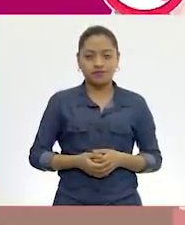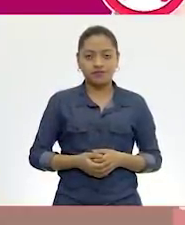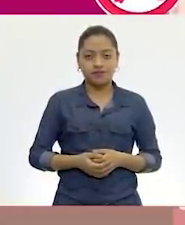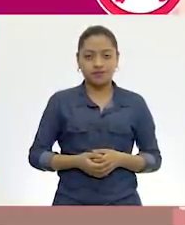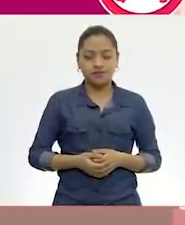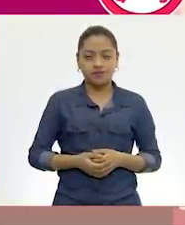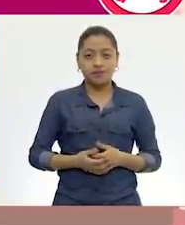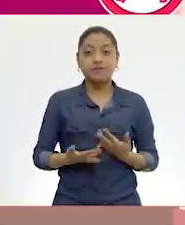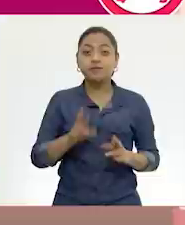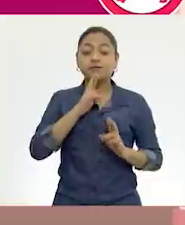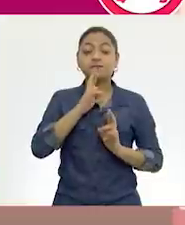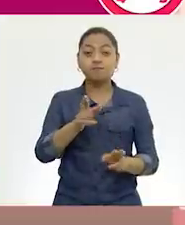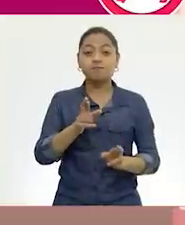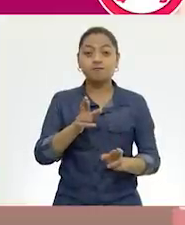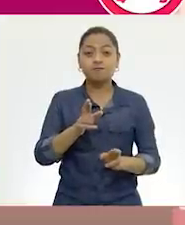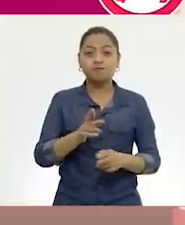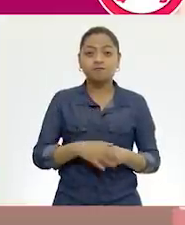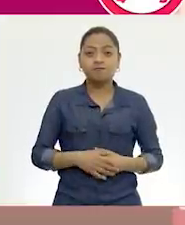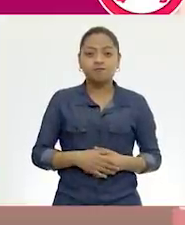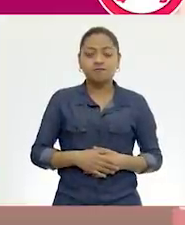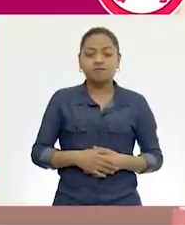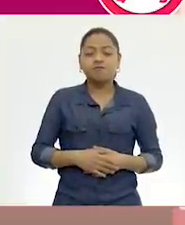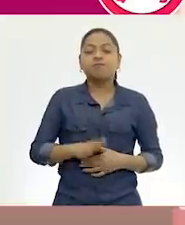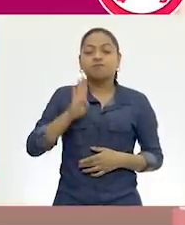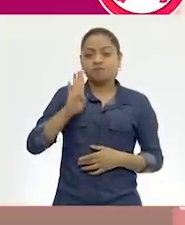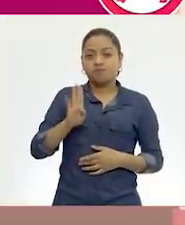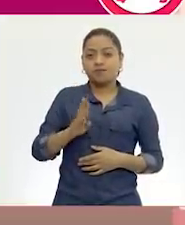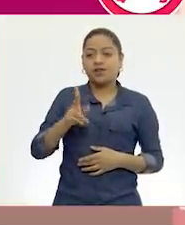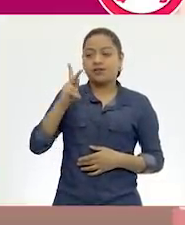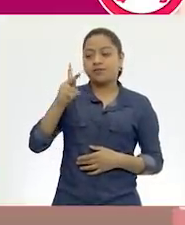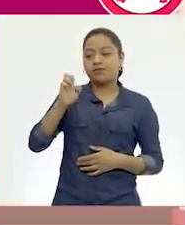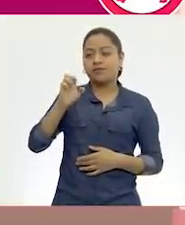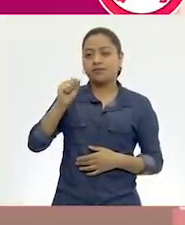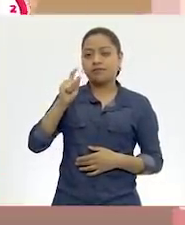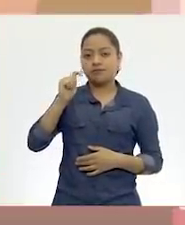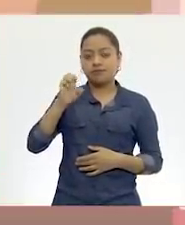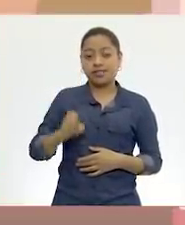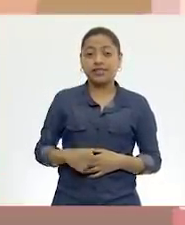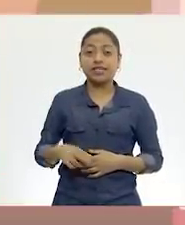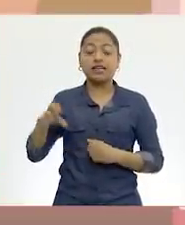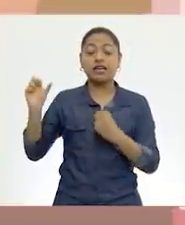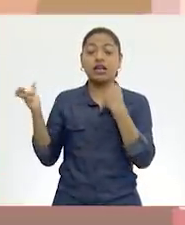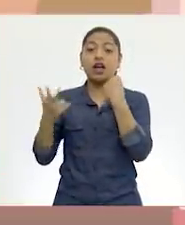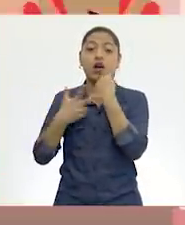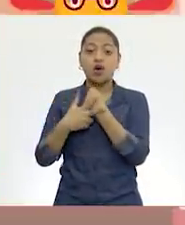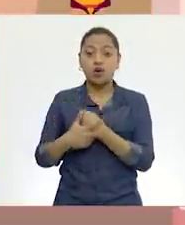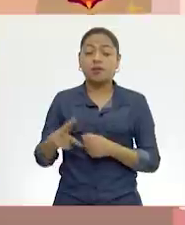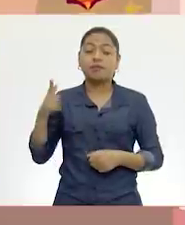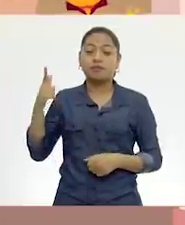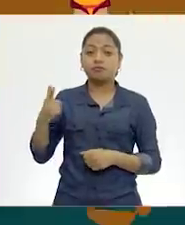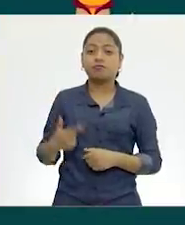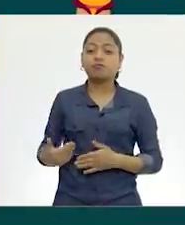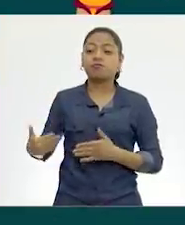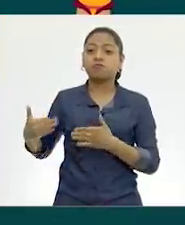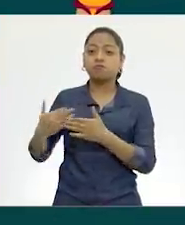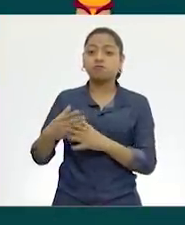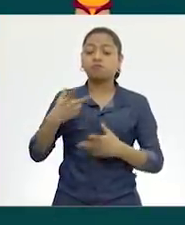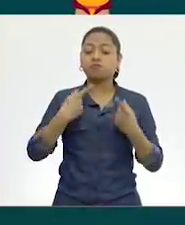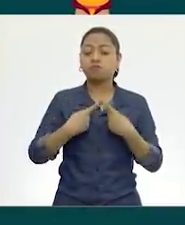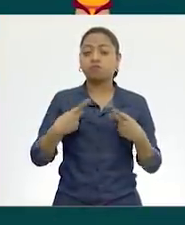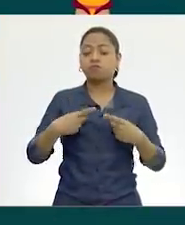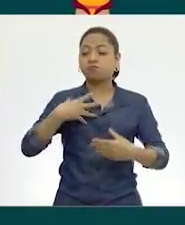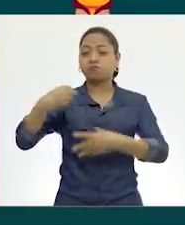La respuesta correcta es B. Peste. Europa sufrió en Edad Media una pandemia de peste negra,